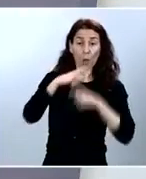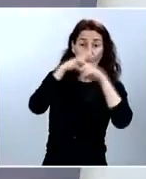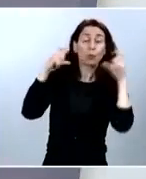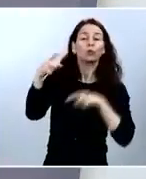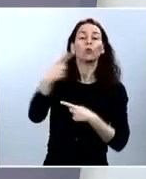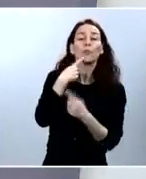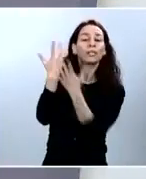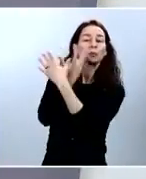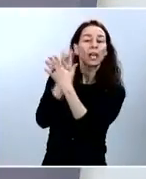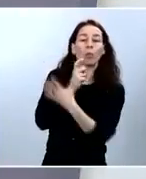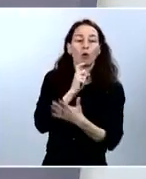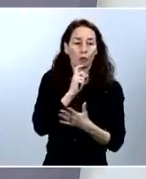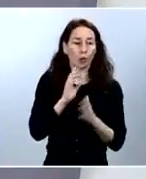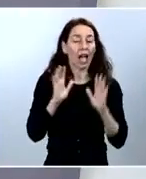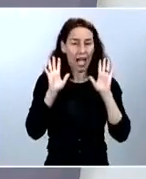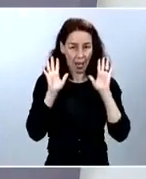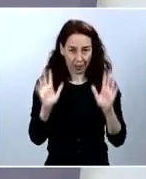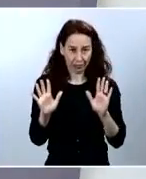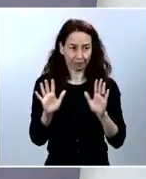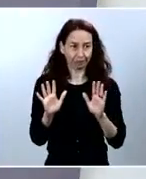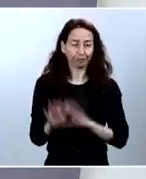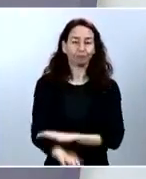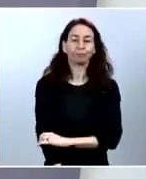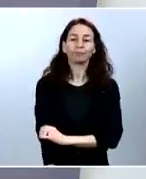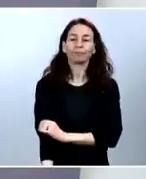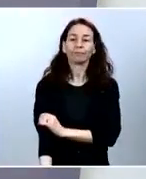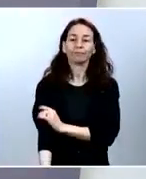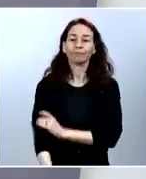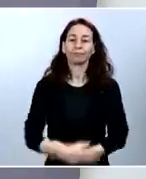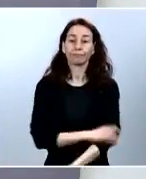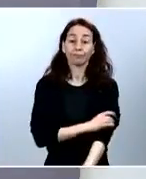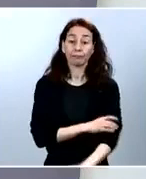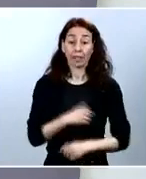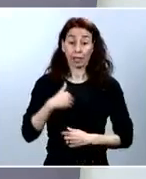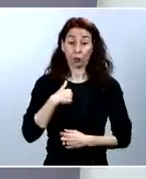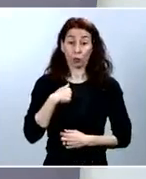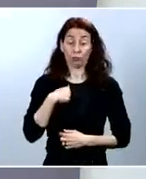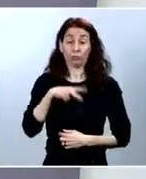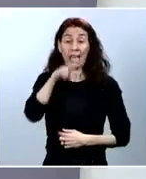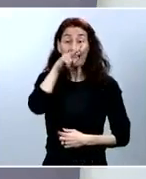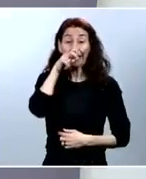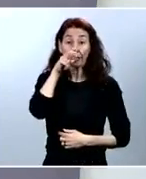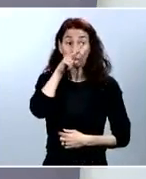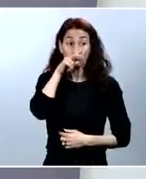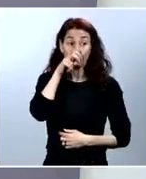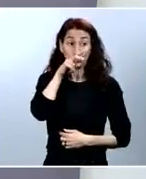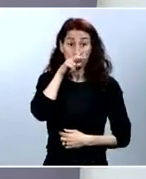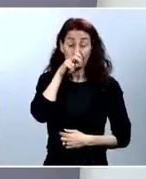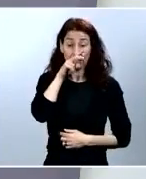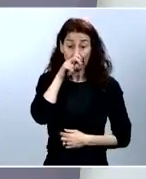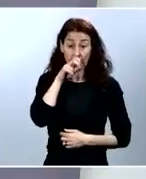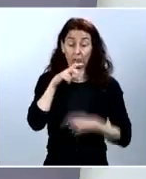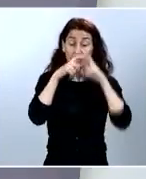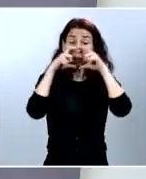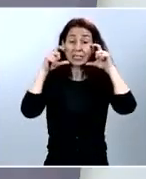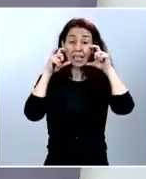cosa, hay que tratar de que cuando respires hacia afuera no se salga el aire por ningún lado, porque entonces ¿para qué?